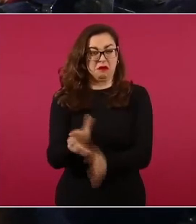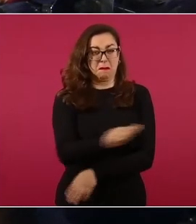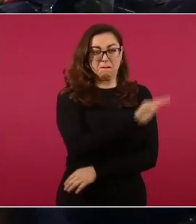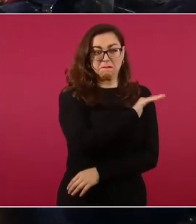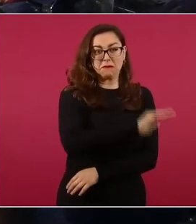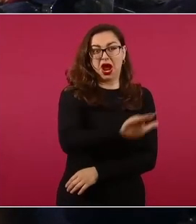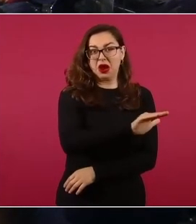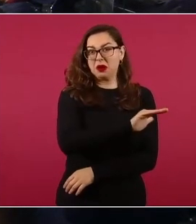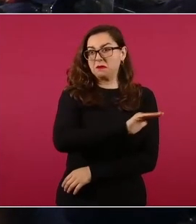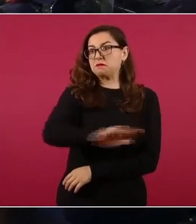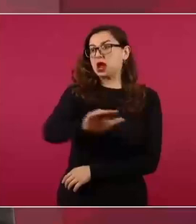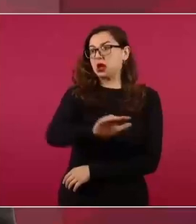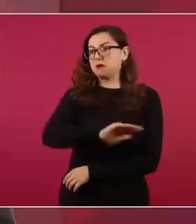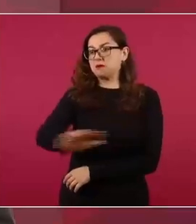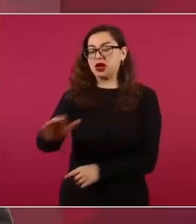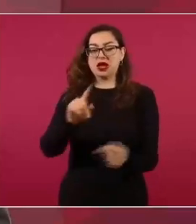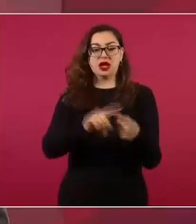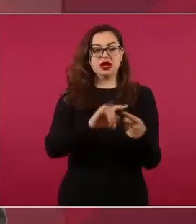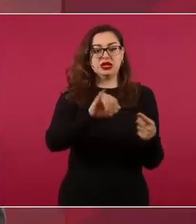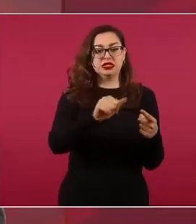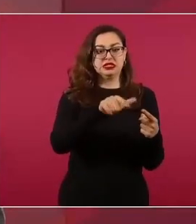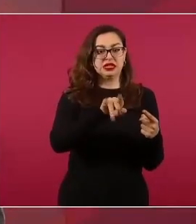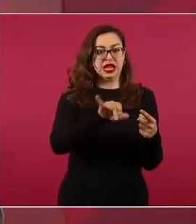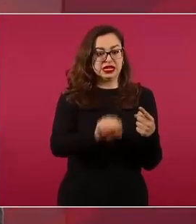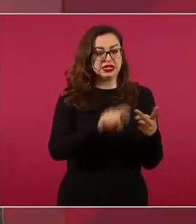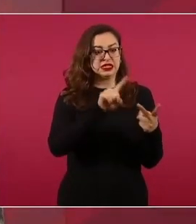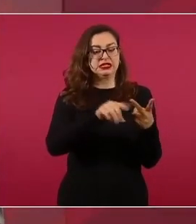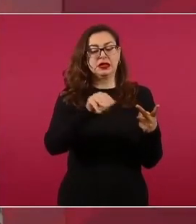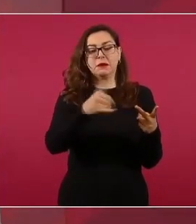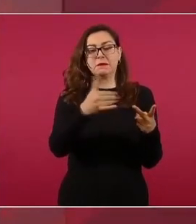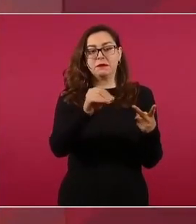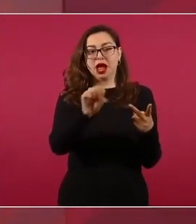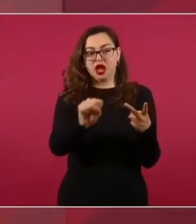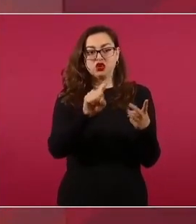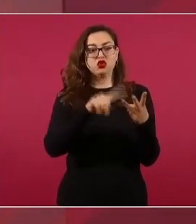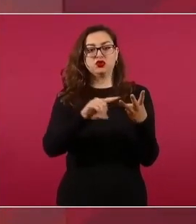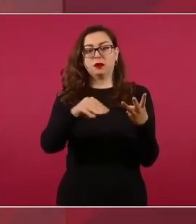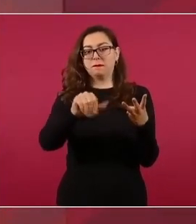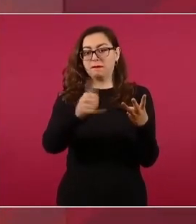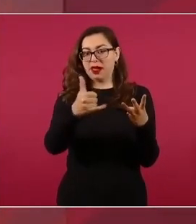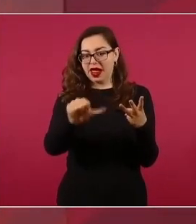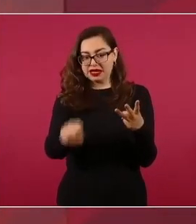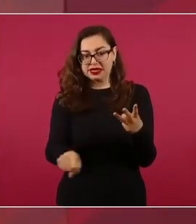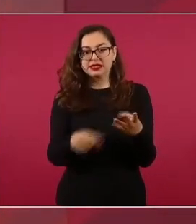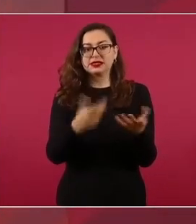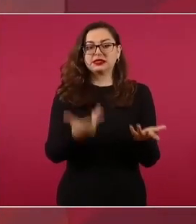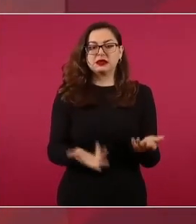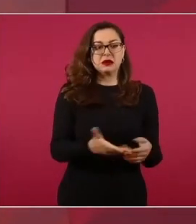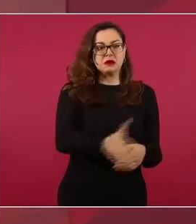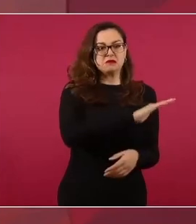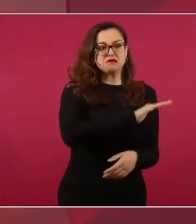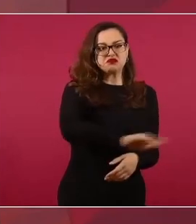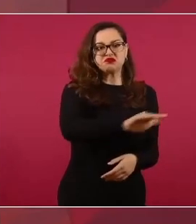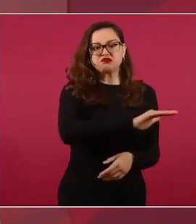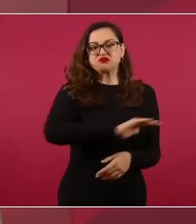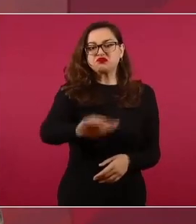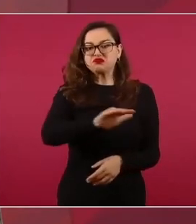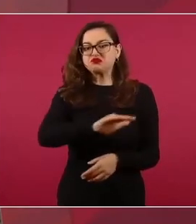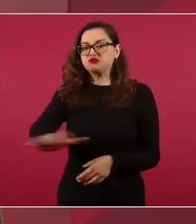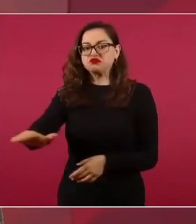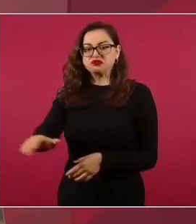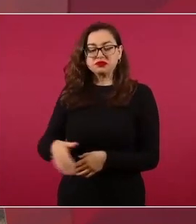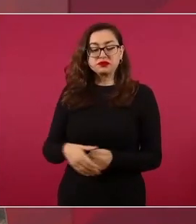los mayas. ¿saben qué decía? De que los indígenas se